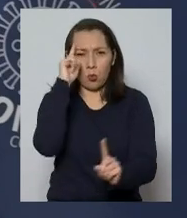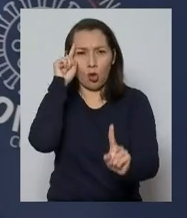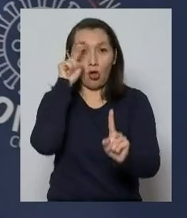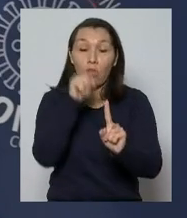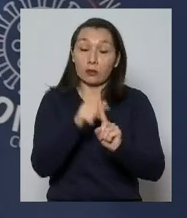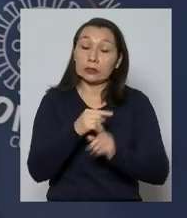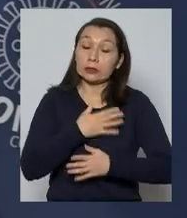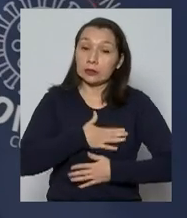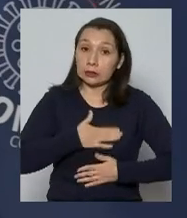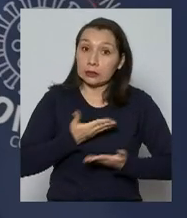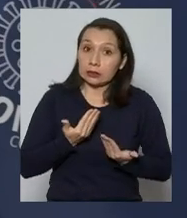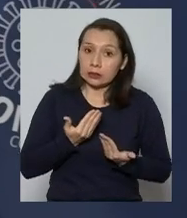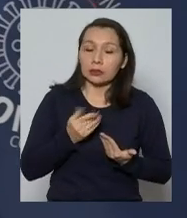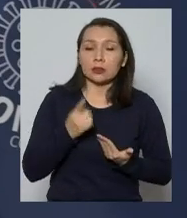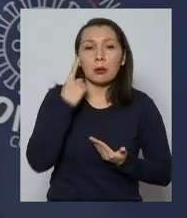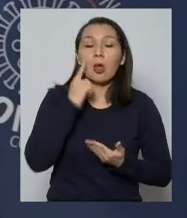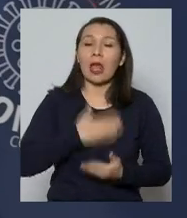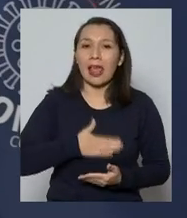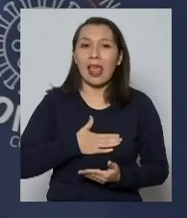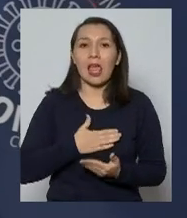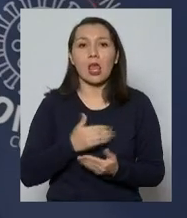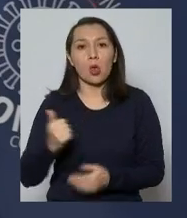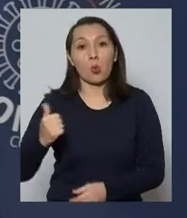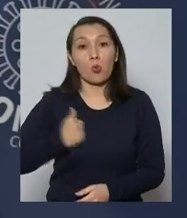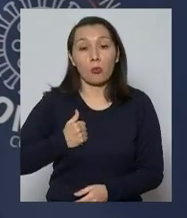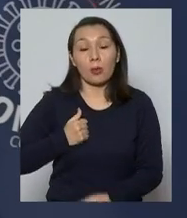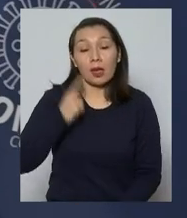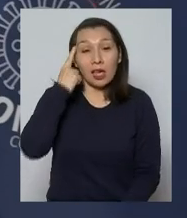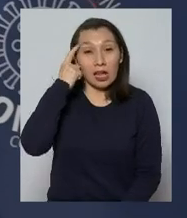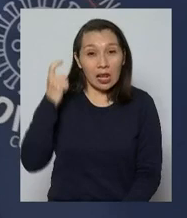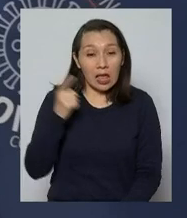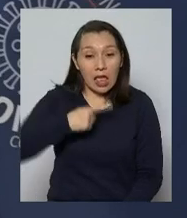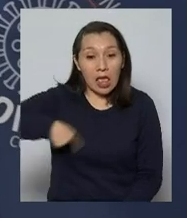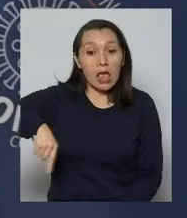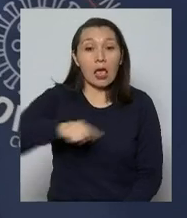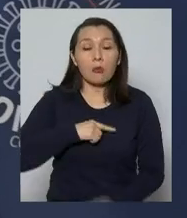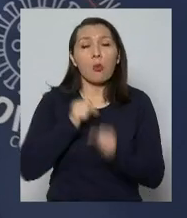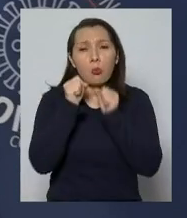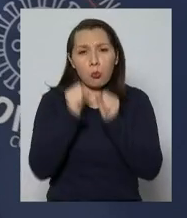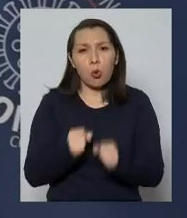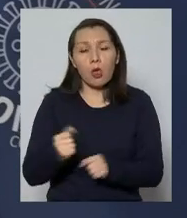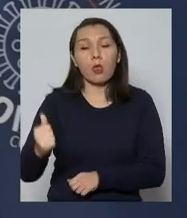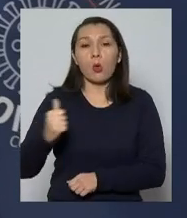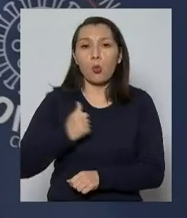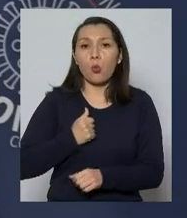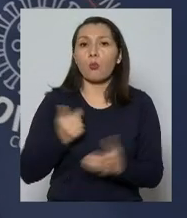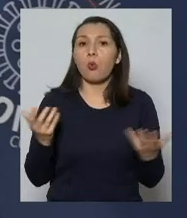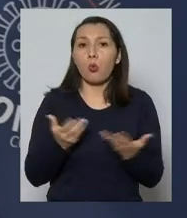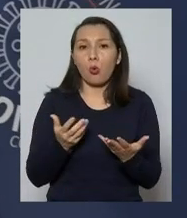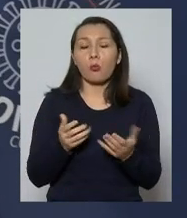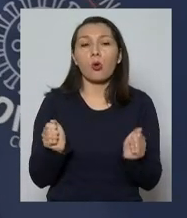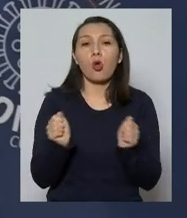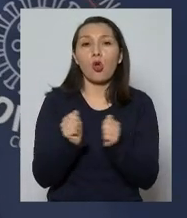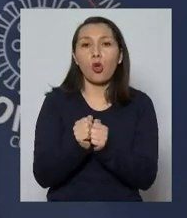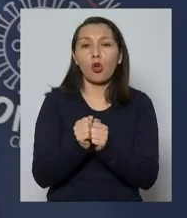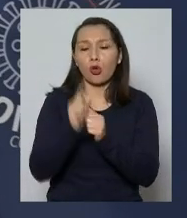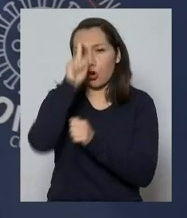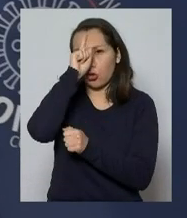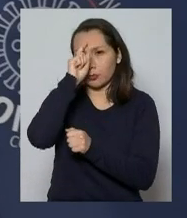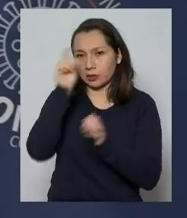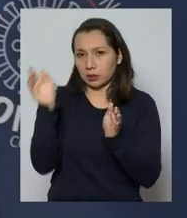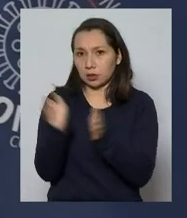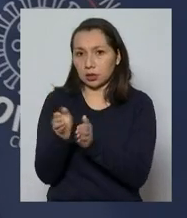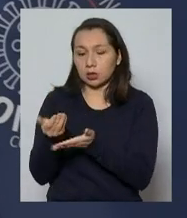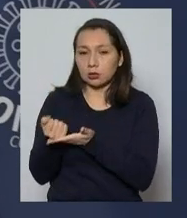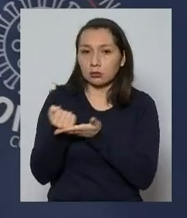ambicioso, pero que queremos cumplir y creemos que podemos cumplir en conjunto con la atención primaria de